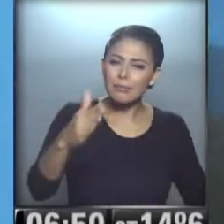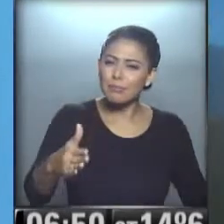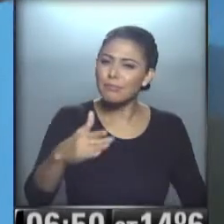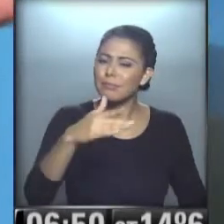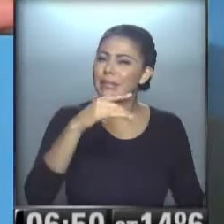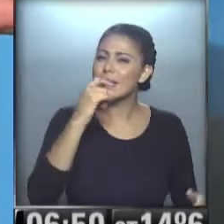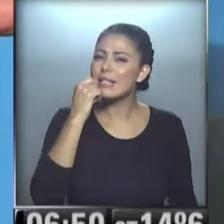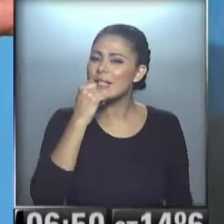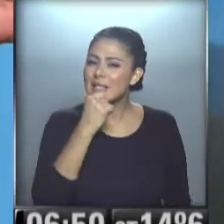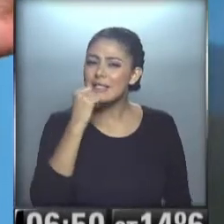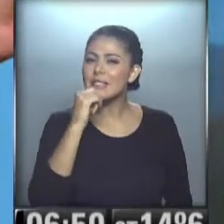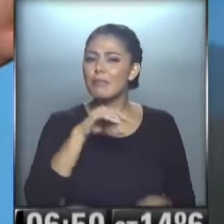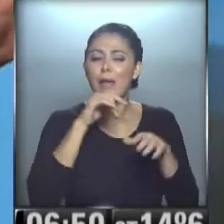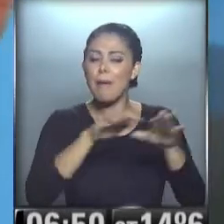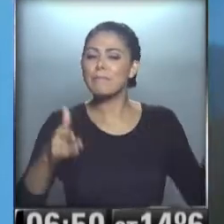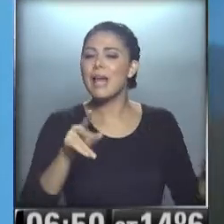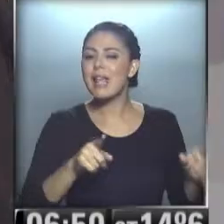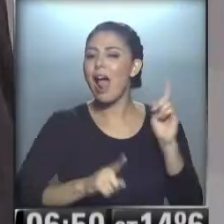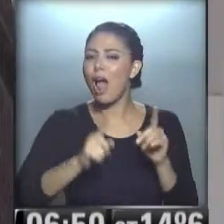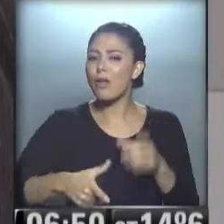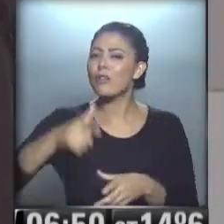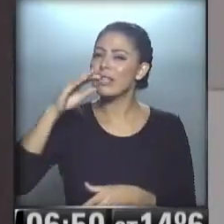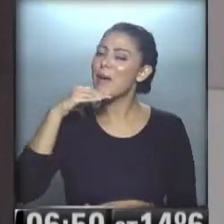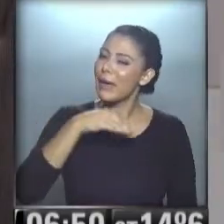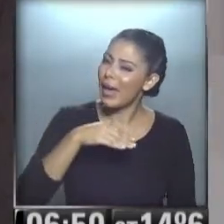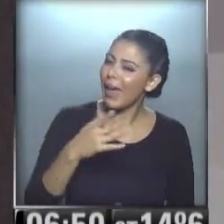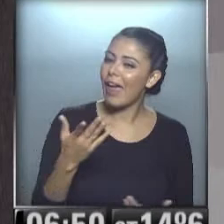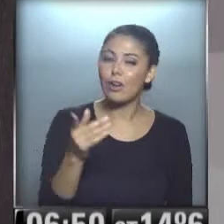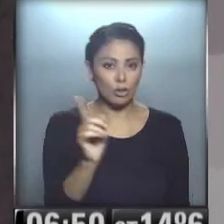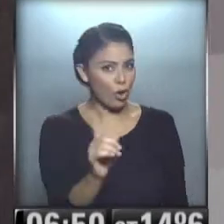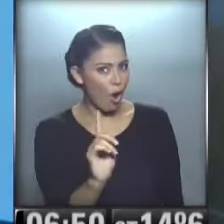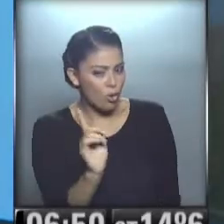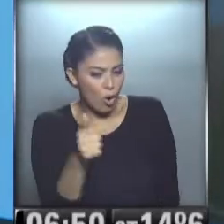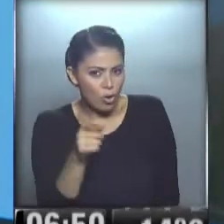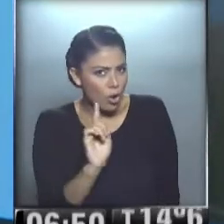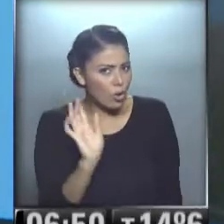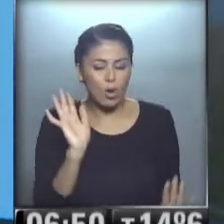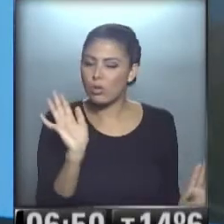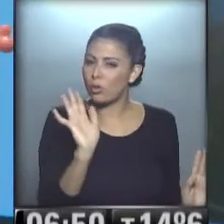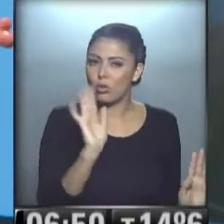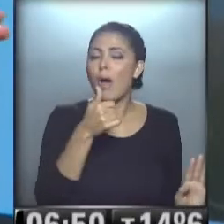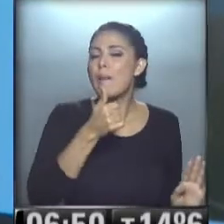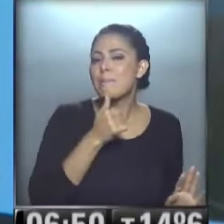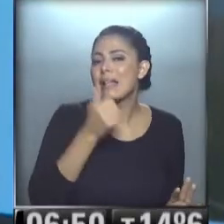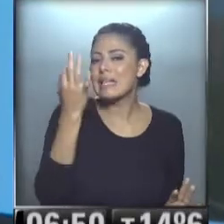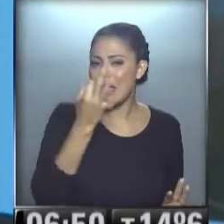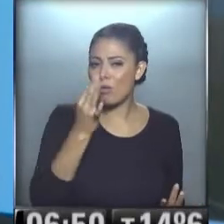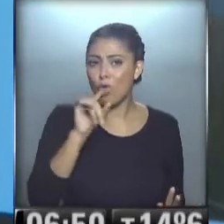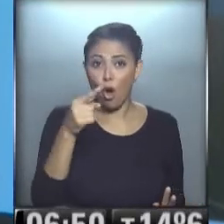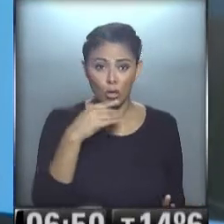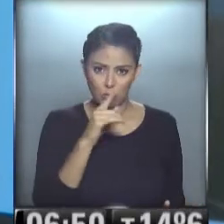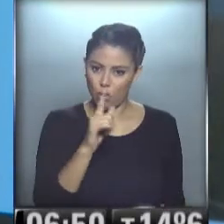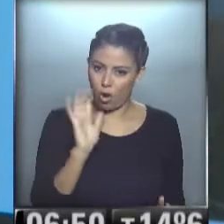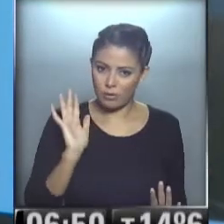tomaba bien el otro extremo de la mesa... ...abriría alguna botella de vino... ...no, no, yo... ...no, no, no, no, no... ...habrá matecito, pero lo otro